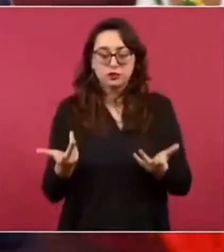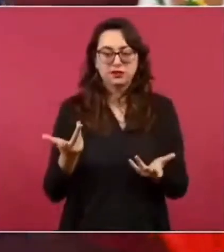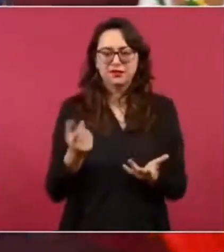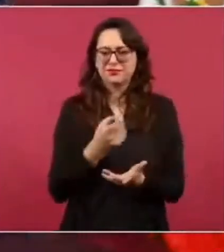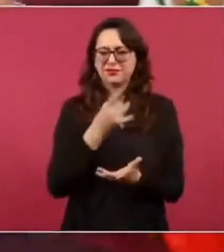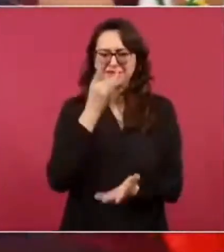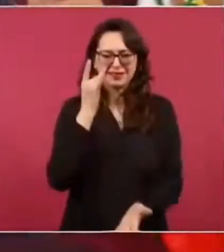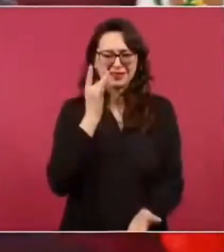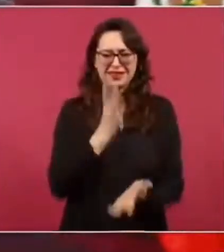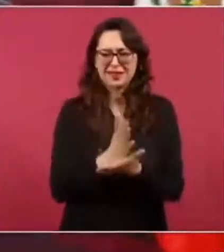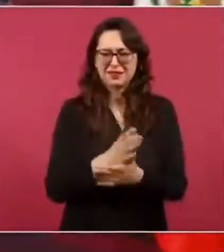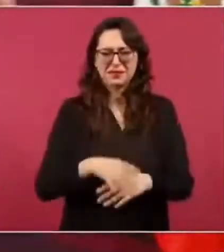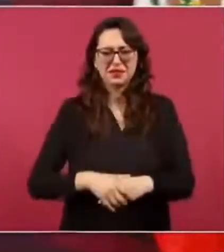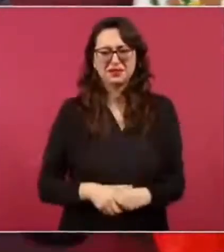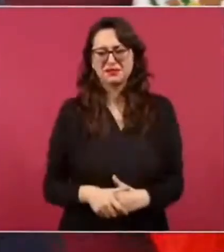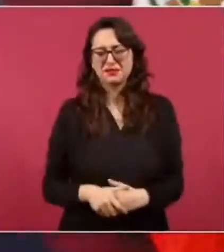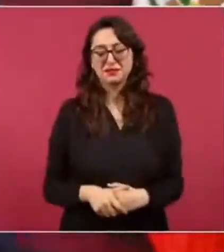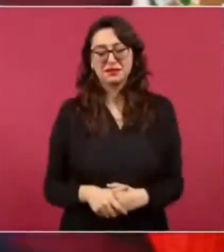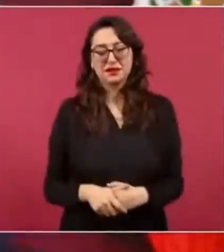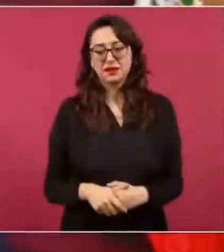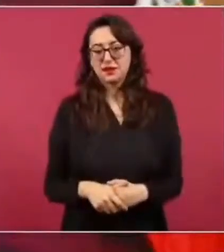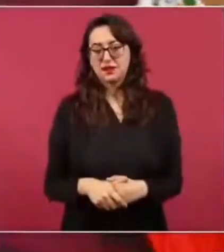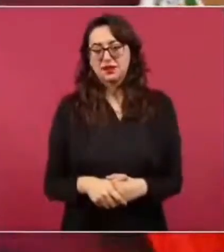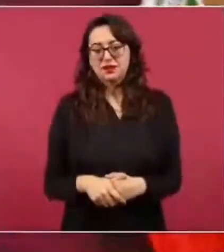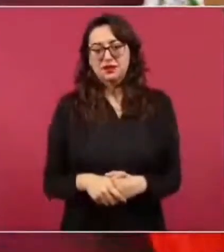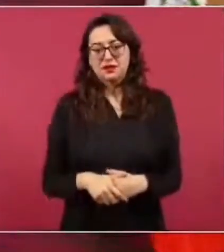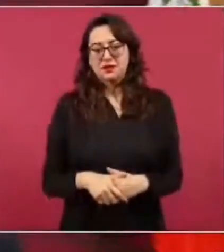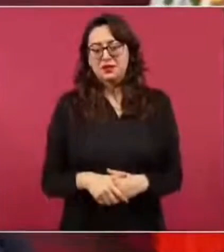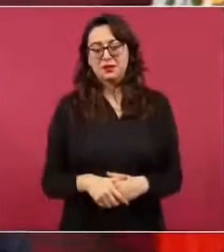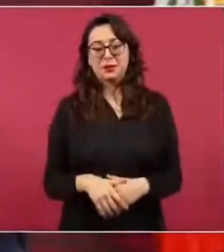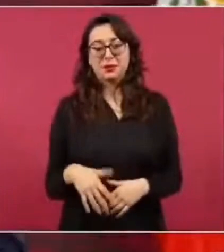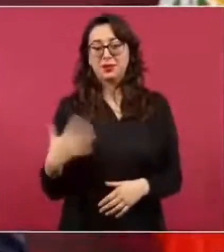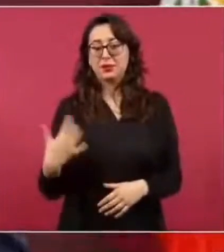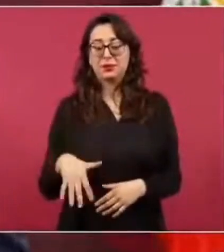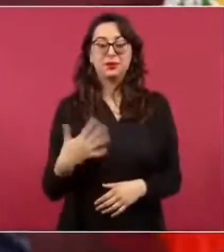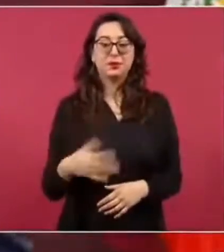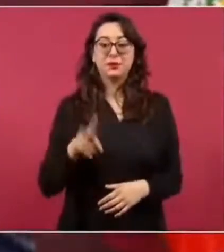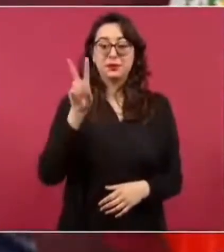para los medios convencionales tratar ese tema